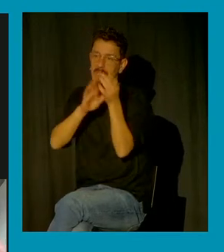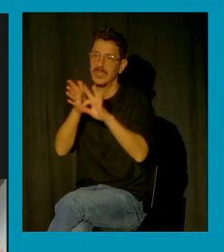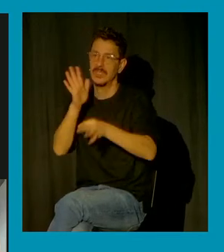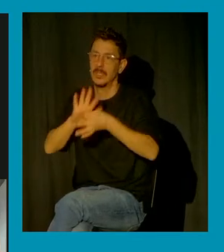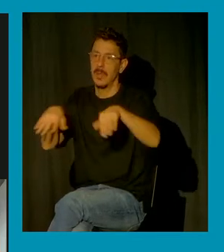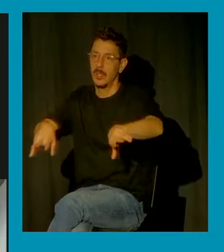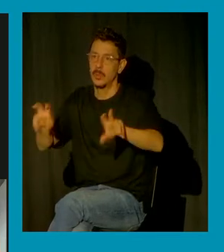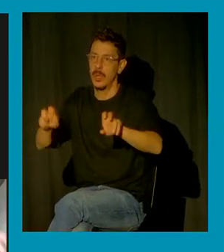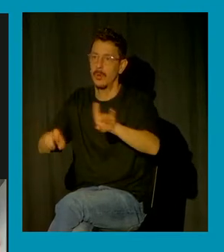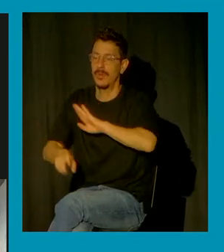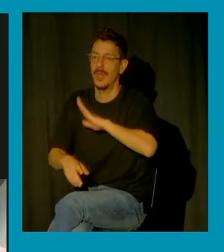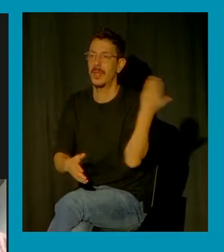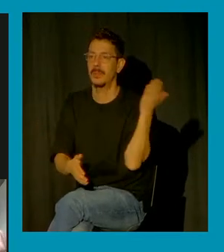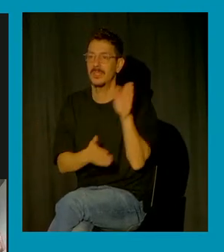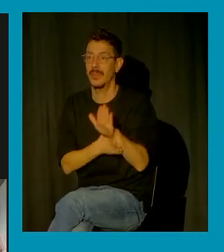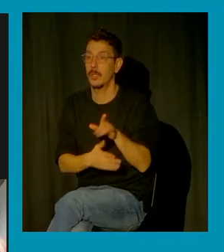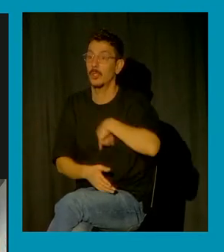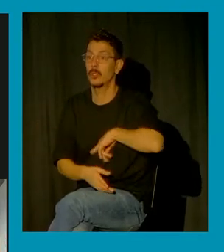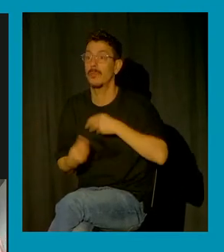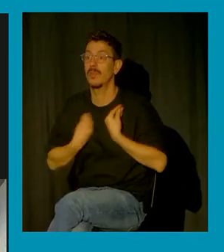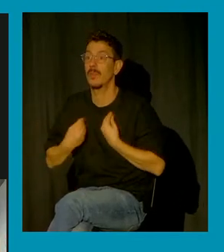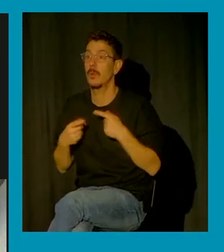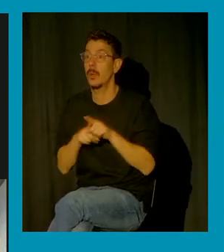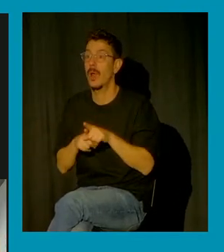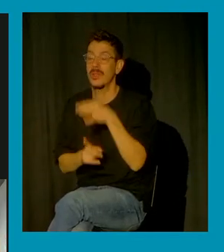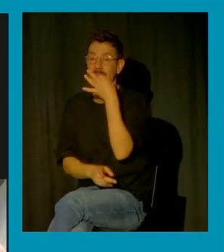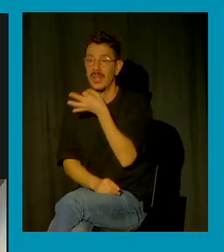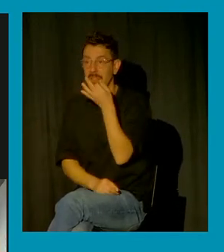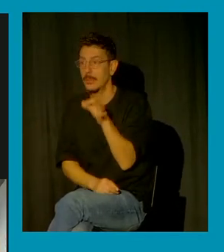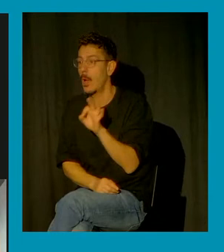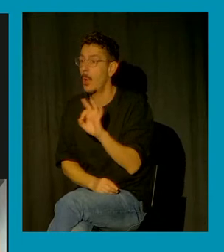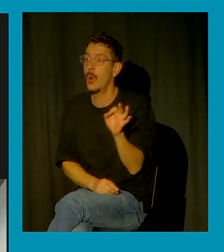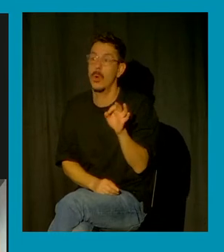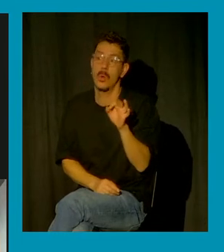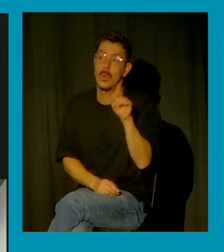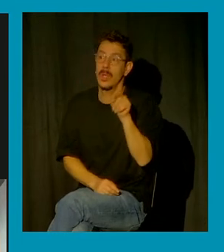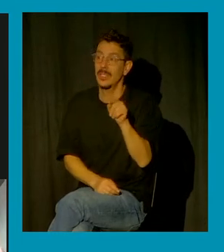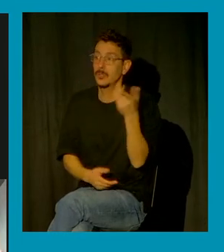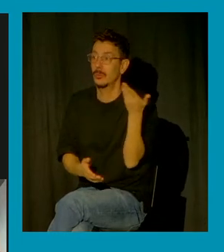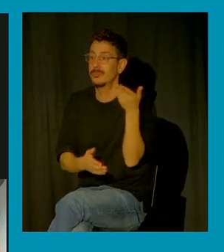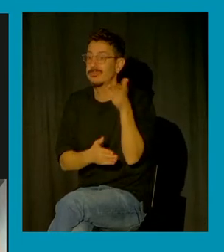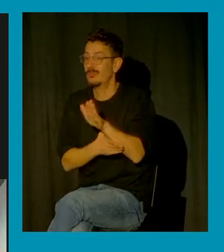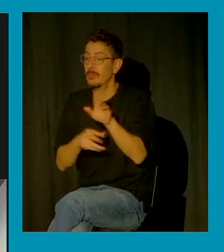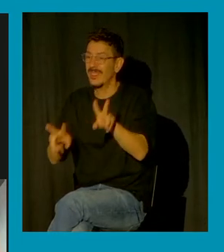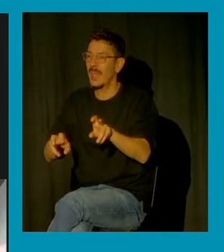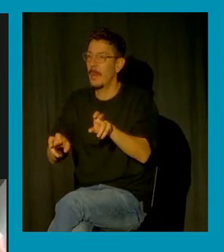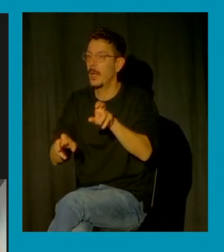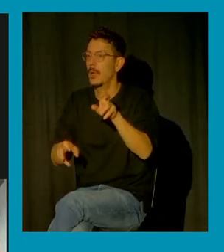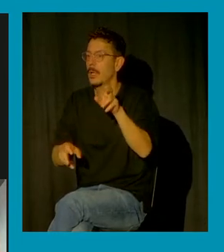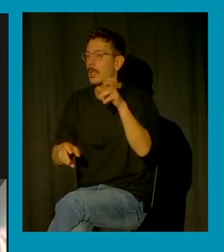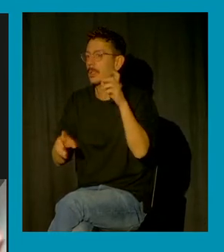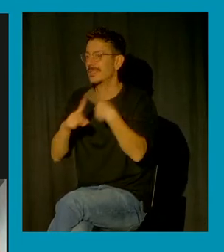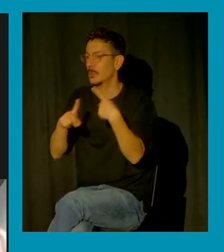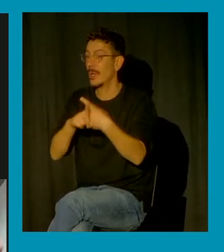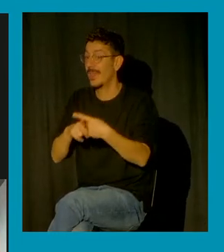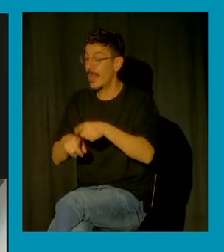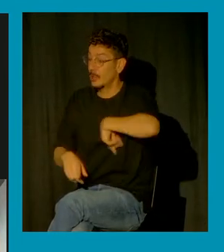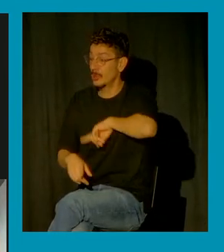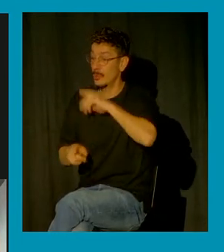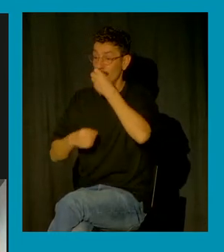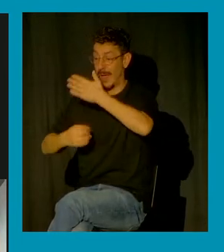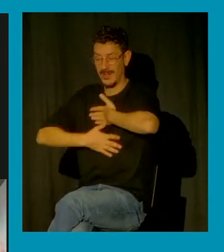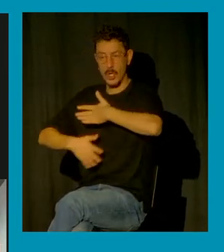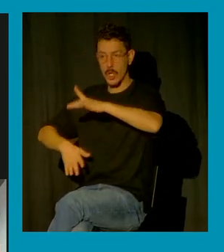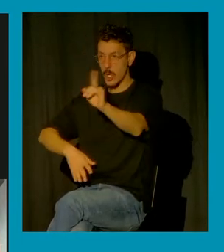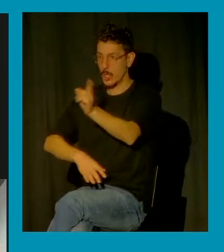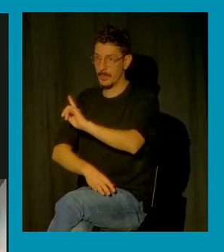vivimos con narrativas vivimos con relatos sobre el peligro sexual que no nos representan que están construidas por y para que